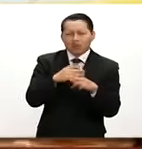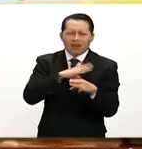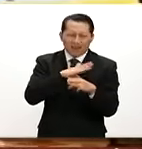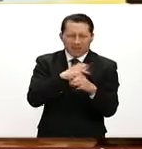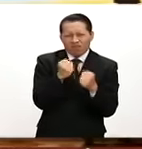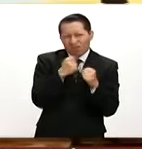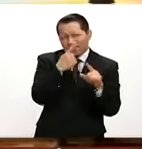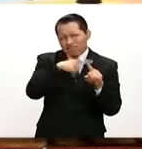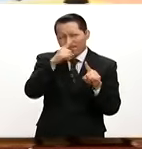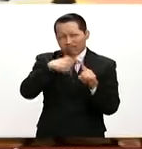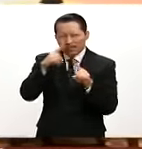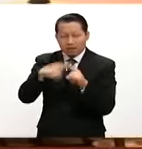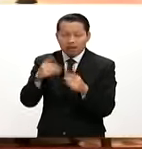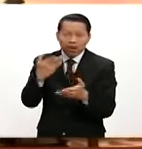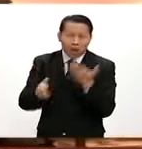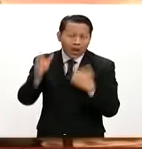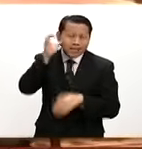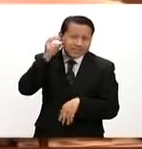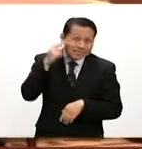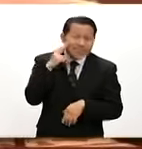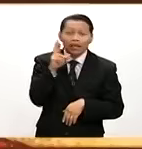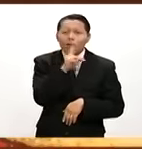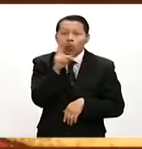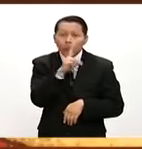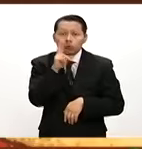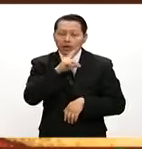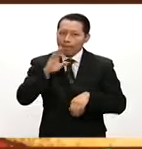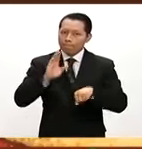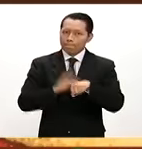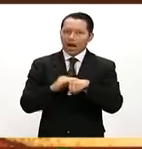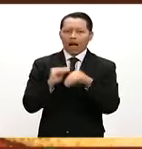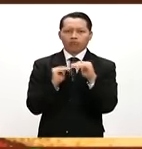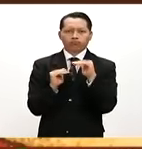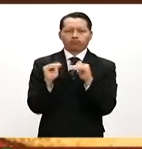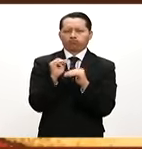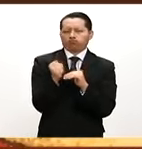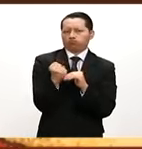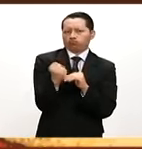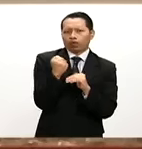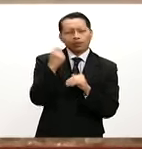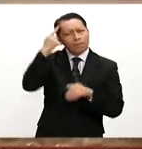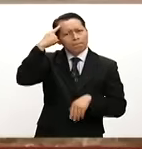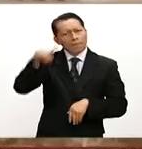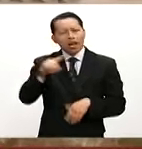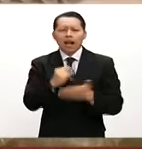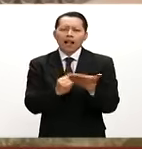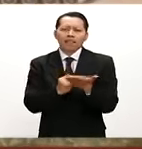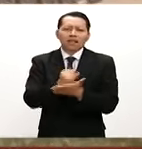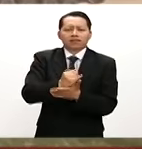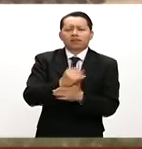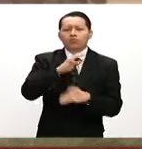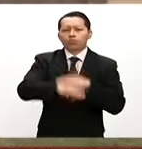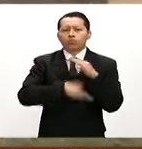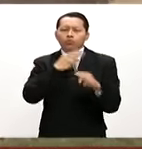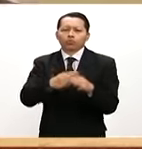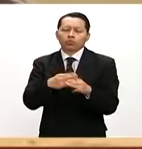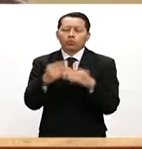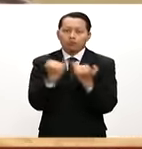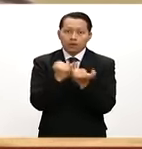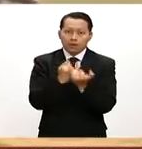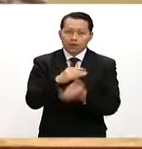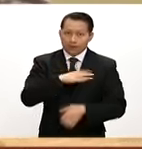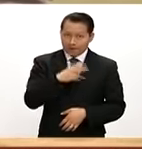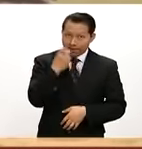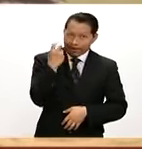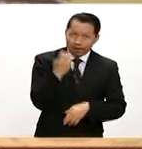multipolar, donde ahora China, Rusia, cobran en verdad relevancia en las decisiones del mundo, pues cada vez más estas